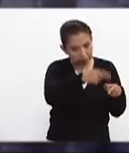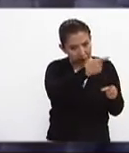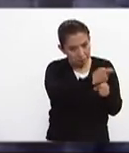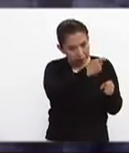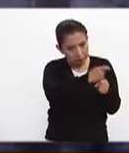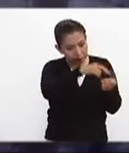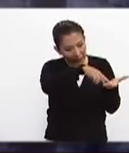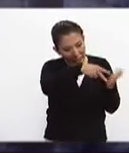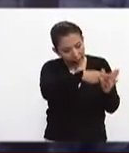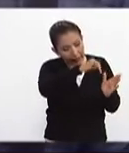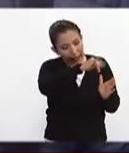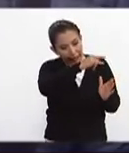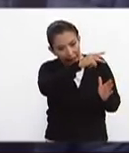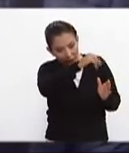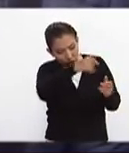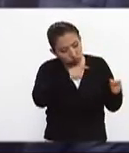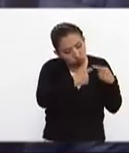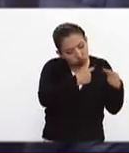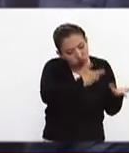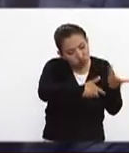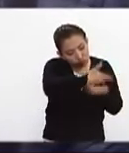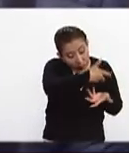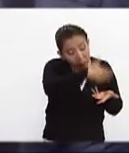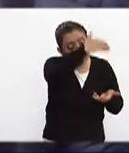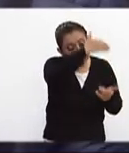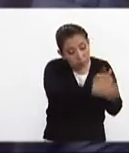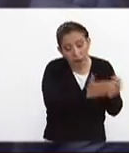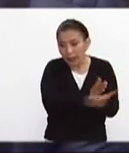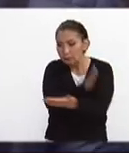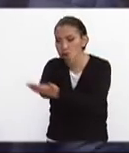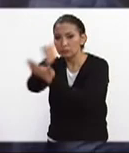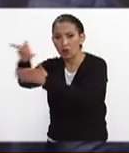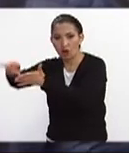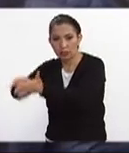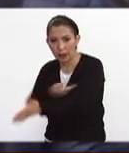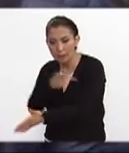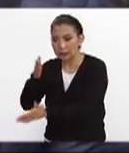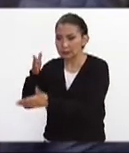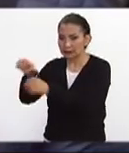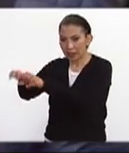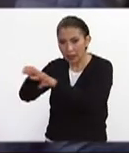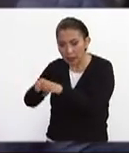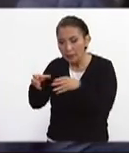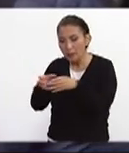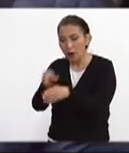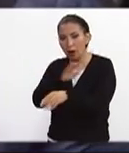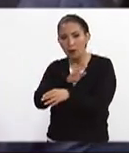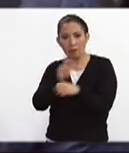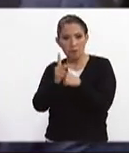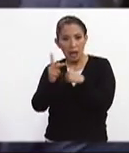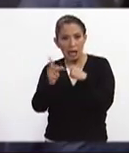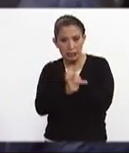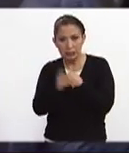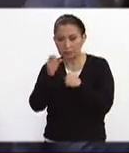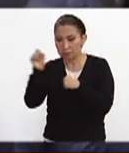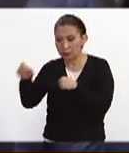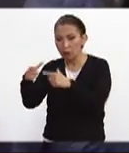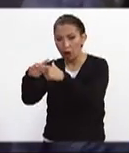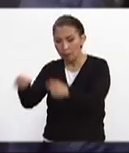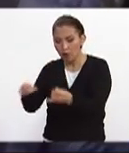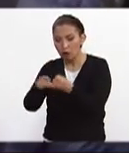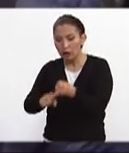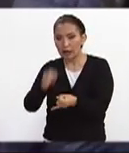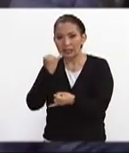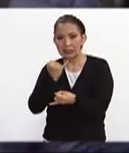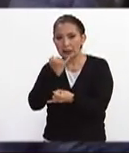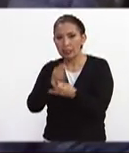arquitectos ingenieros en la materia y van a entrar ya las brigadas de los países que has mencionado Japón